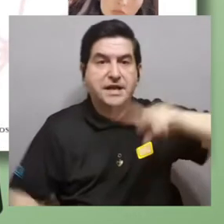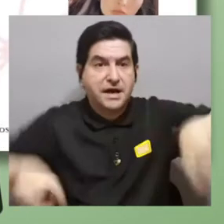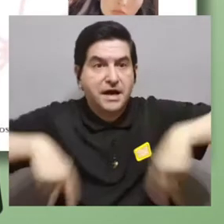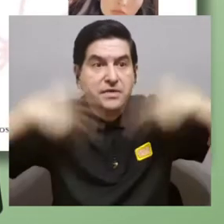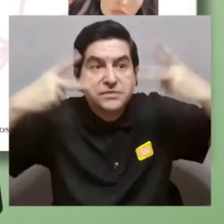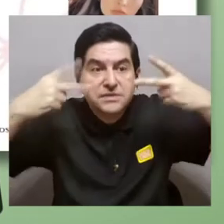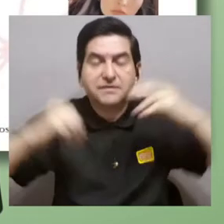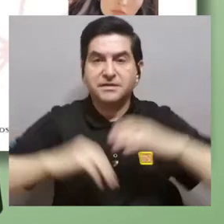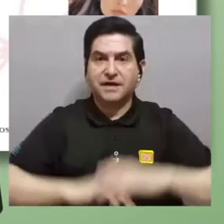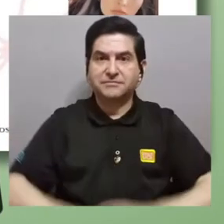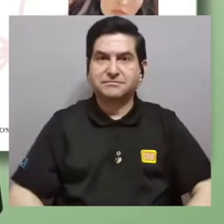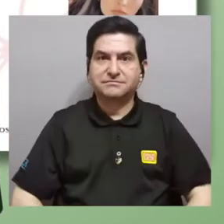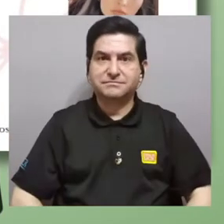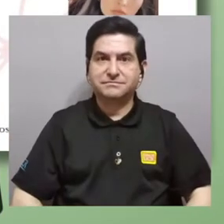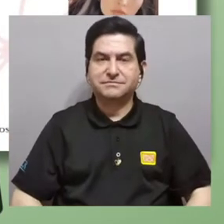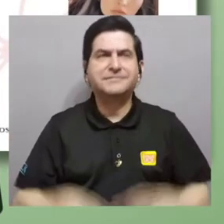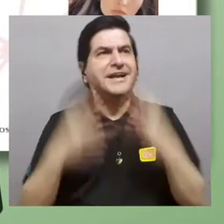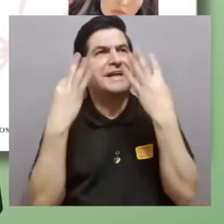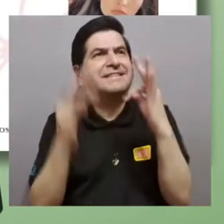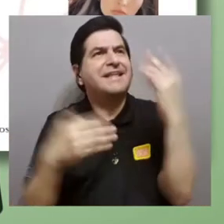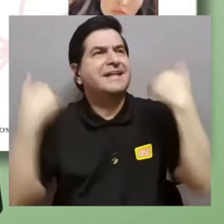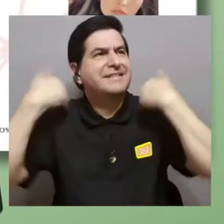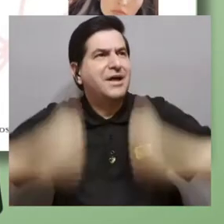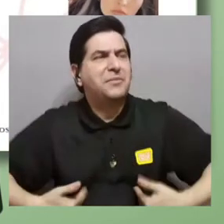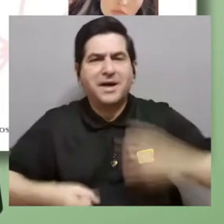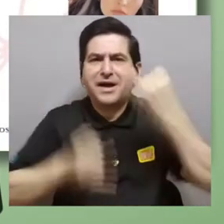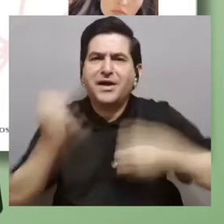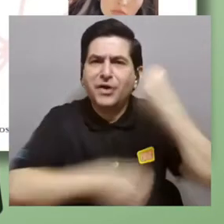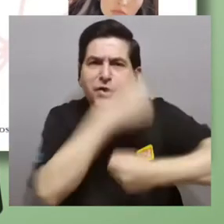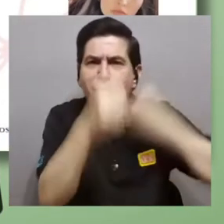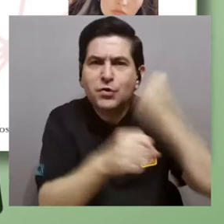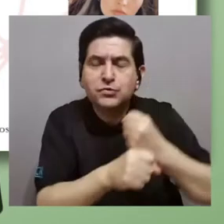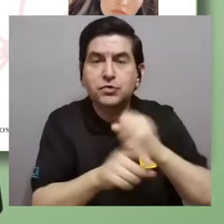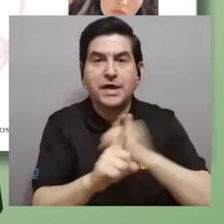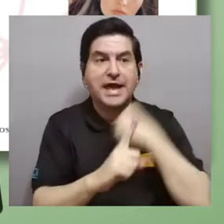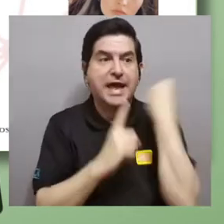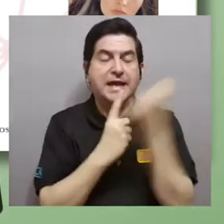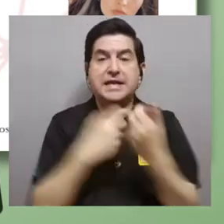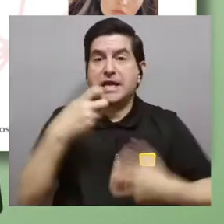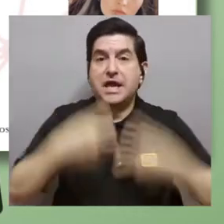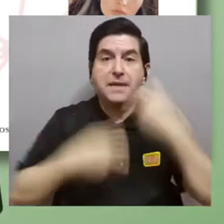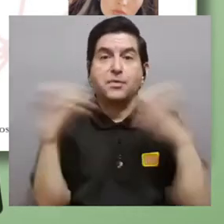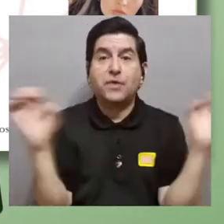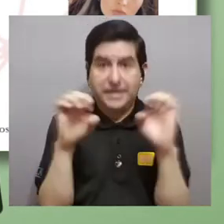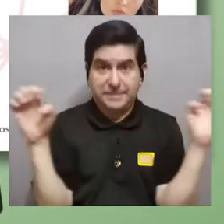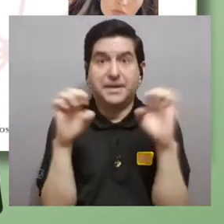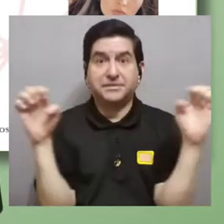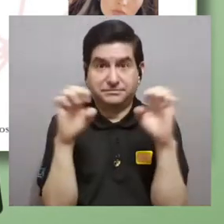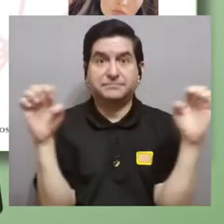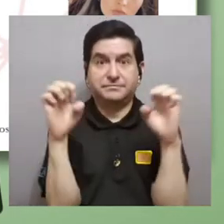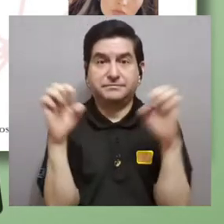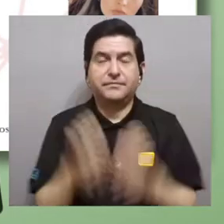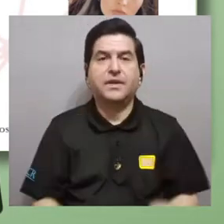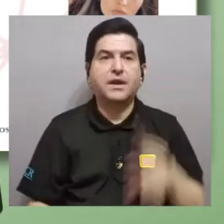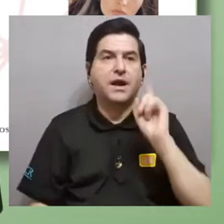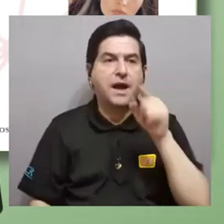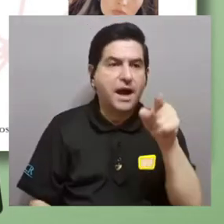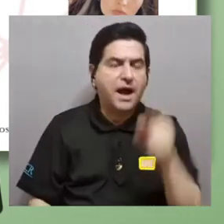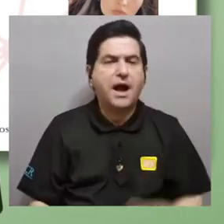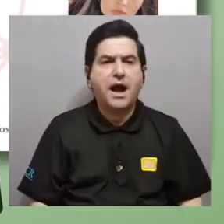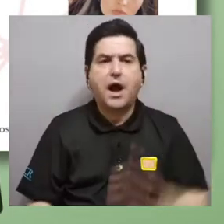fotosintéticos en nuestra vida? O sea, lo que está intentando la humanidad en los últimos años ante la situación y los problemas de energía